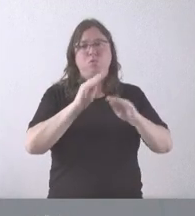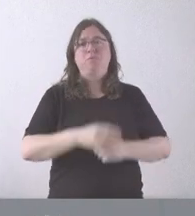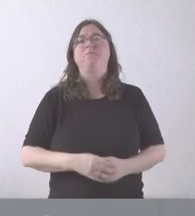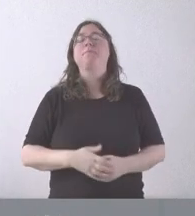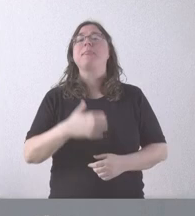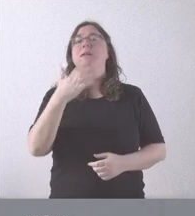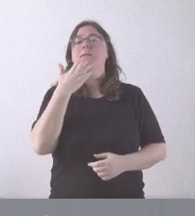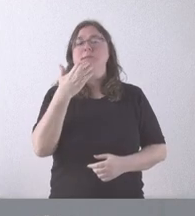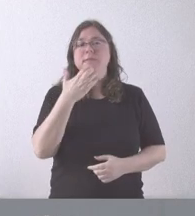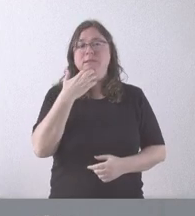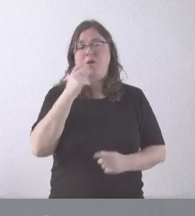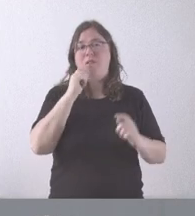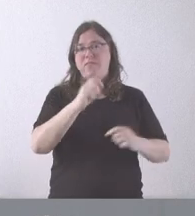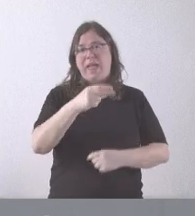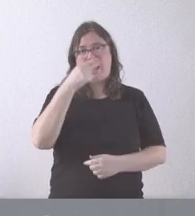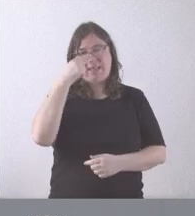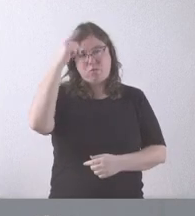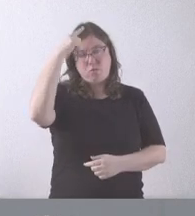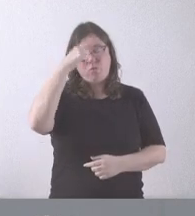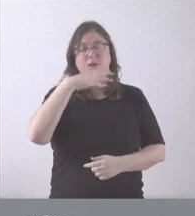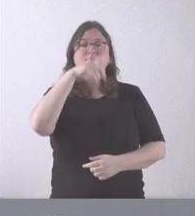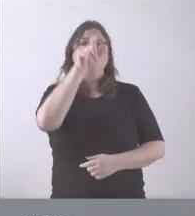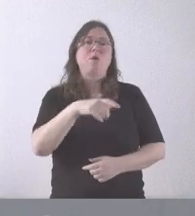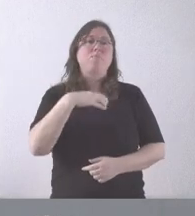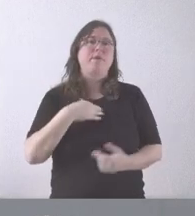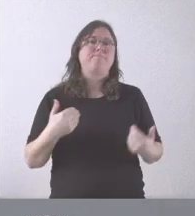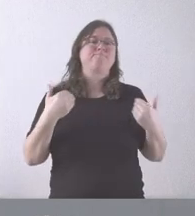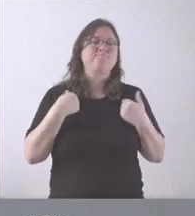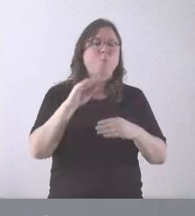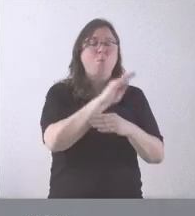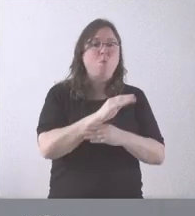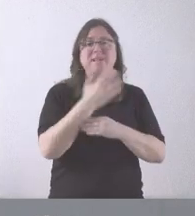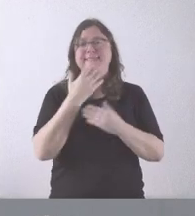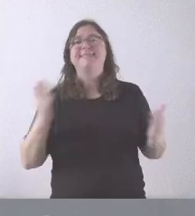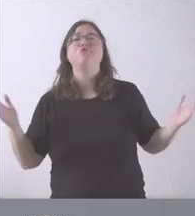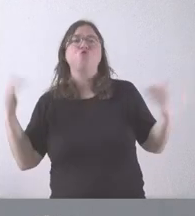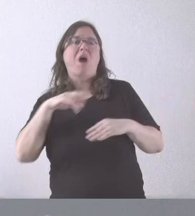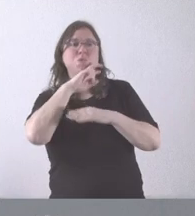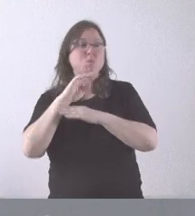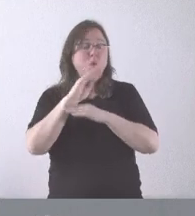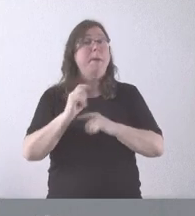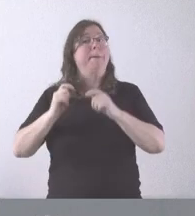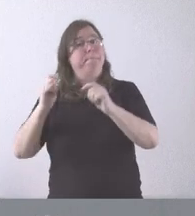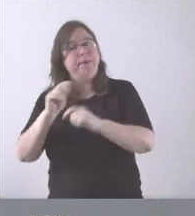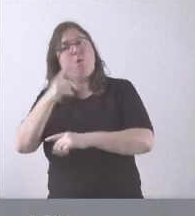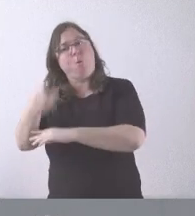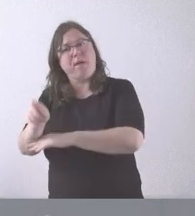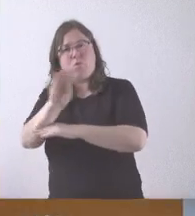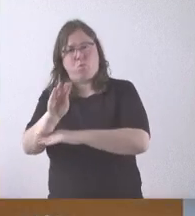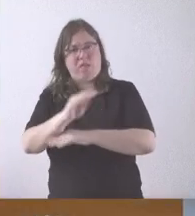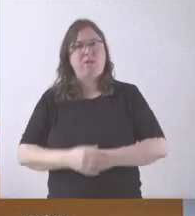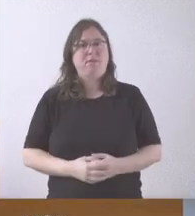declarado bien de interés cultural, el propietario tiene más margen de actuación sobre el mismo que si lo es, que, lógicamente, tiene la obligación de su conservación en los términos que establece la declaración.